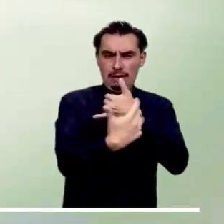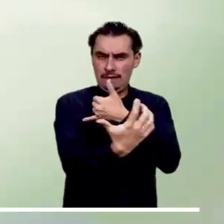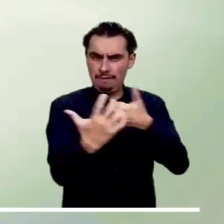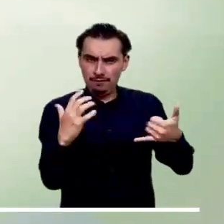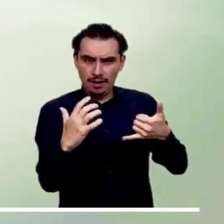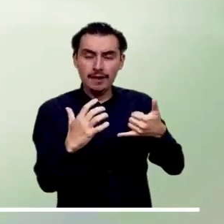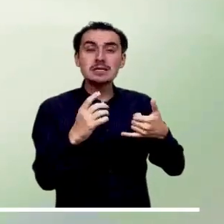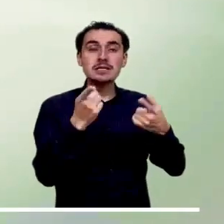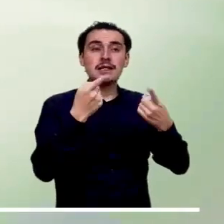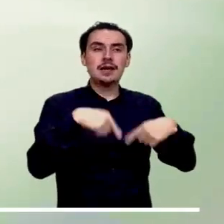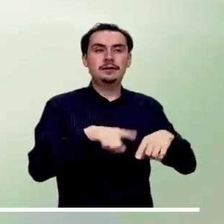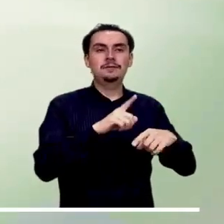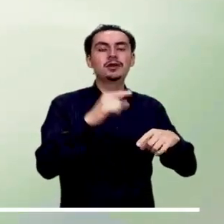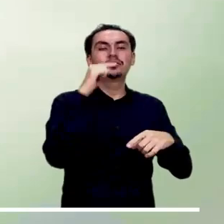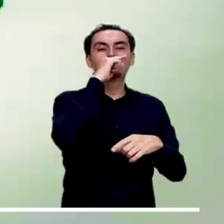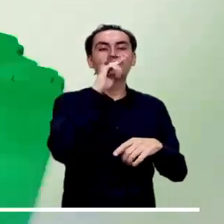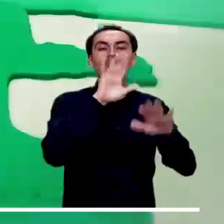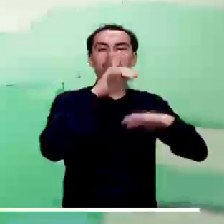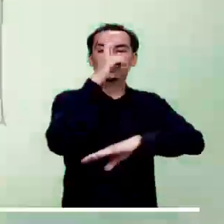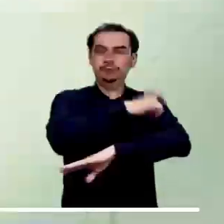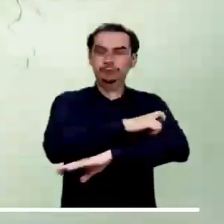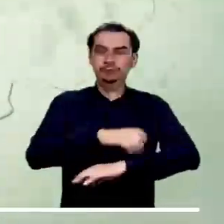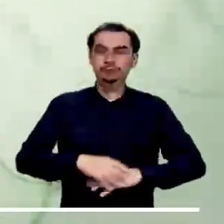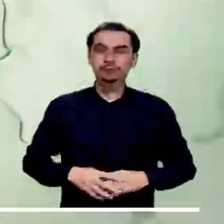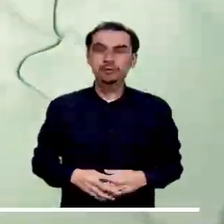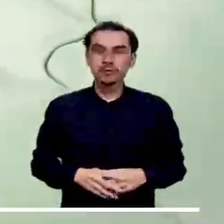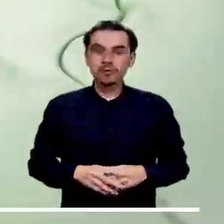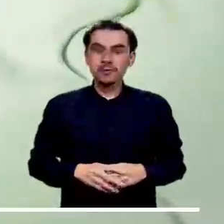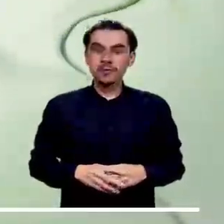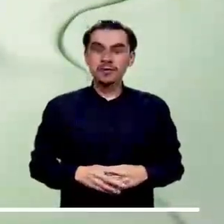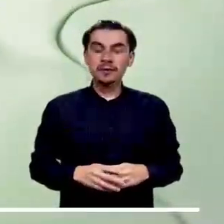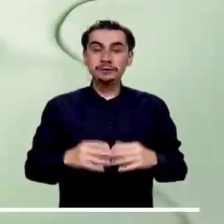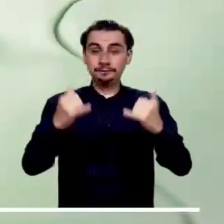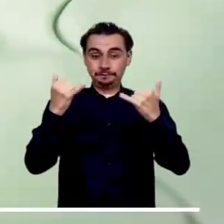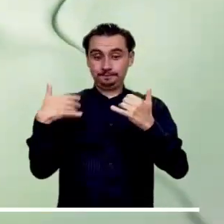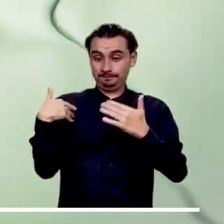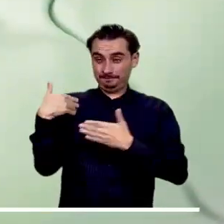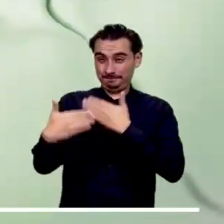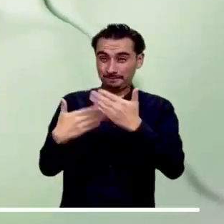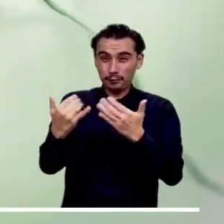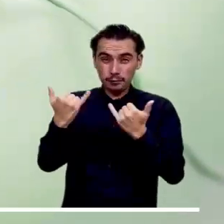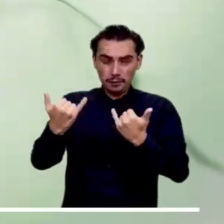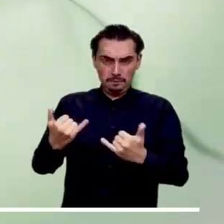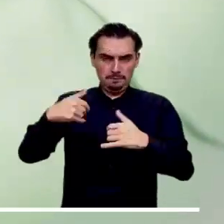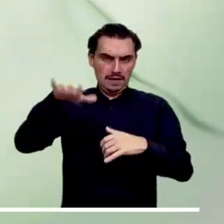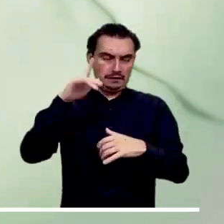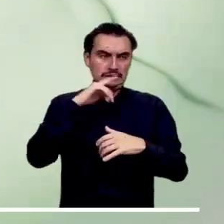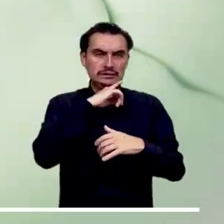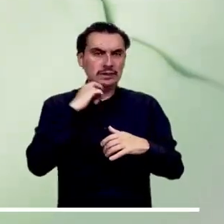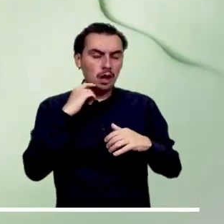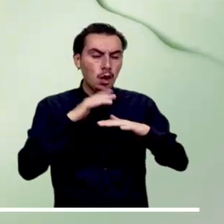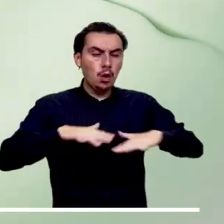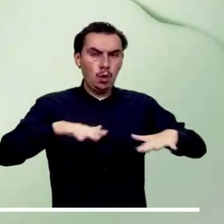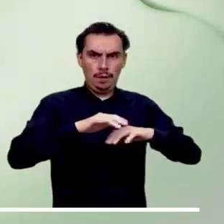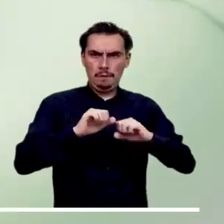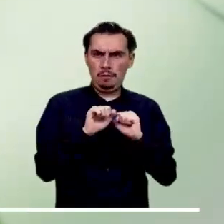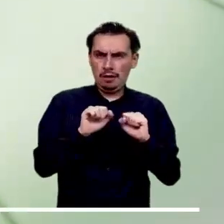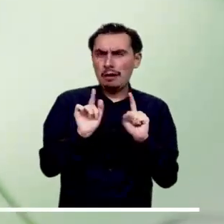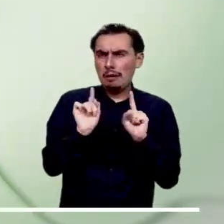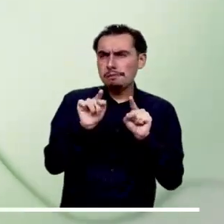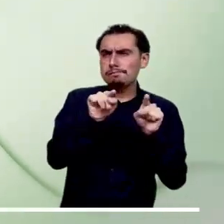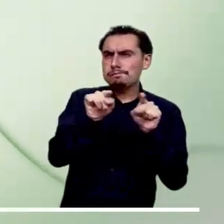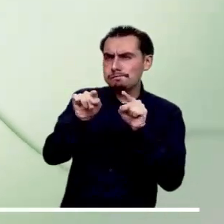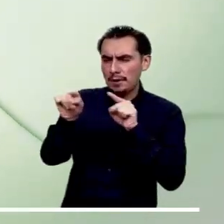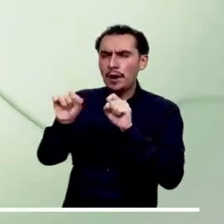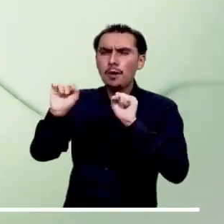occidente de Caquetá y occidente de Putumayo. Aunque el tiempo seco será el protagonista de la mañana en la capital, no se